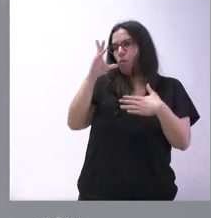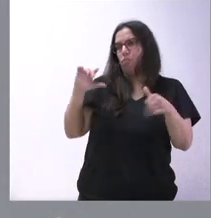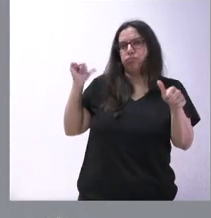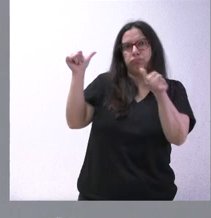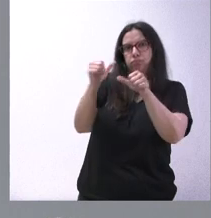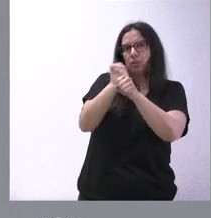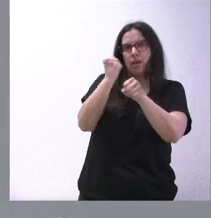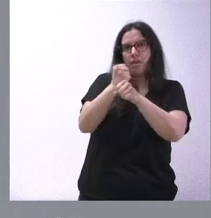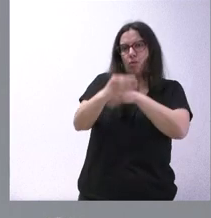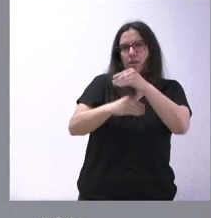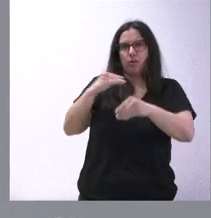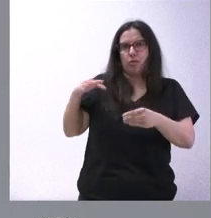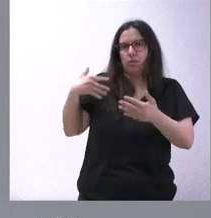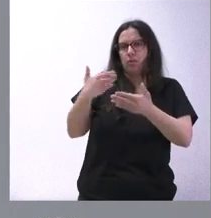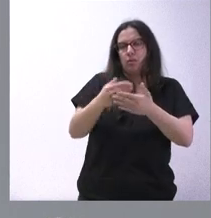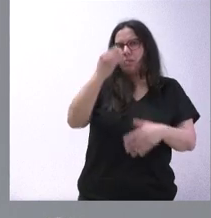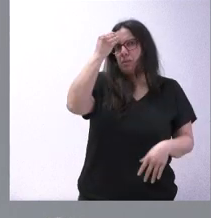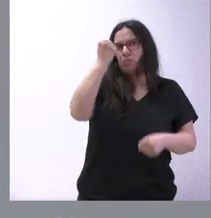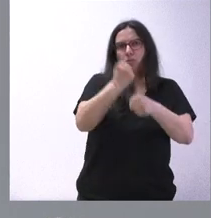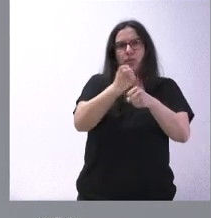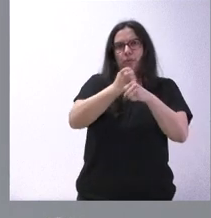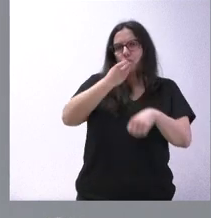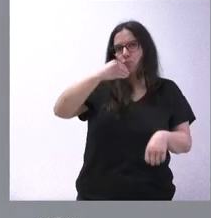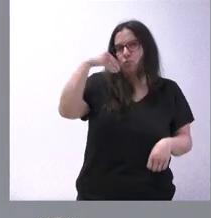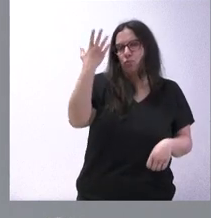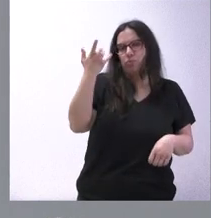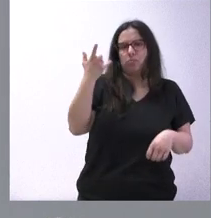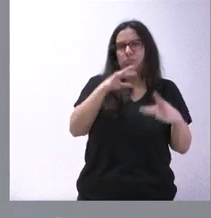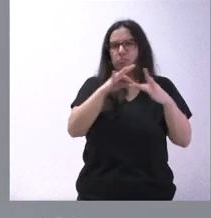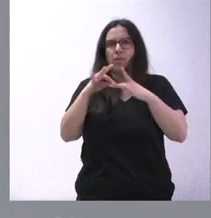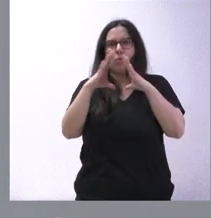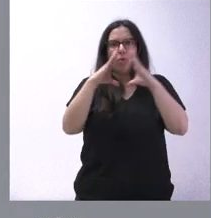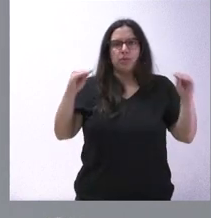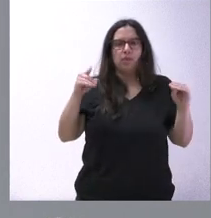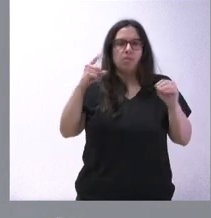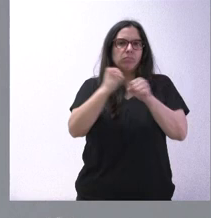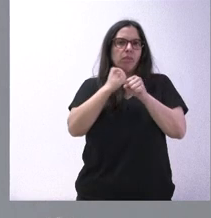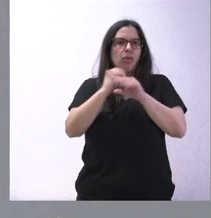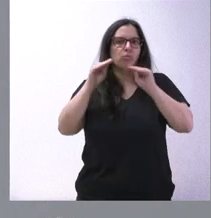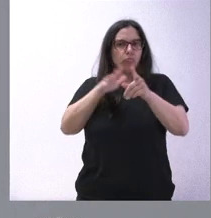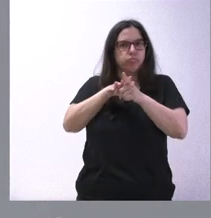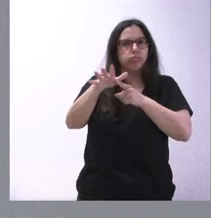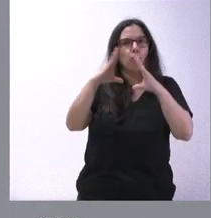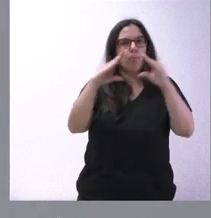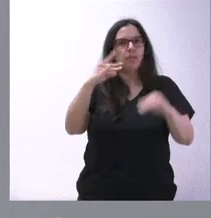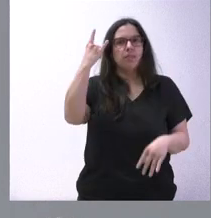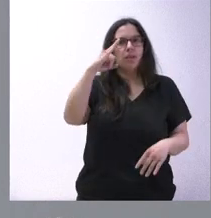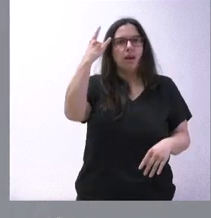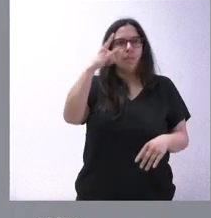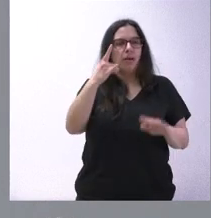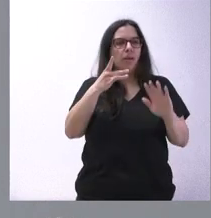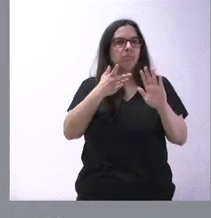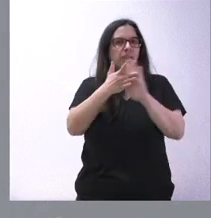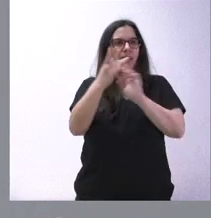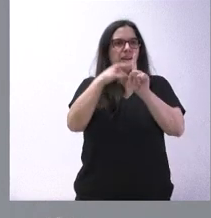ha realizado todo este tiempo. Creemos que es un trabajo estupendo al frente de esa universidad. Con su trabajo ha convertido a la Universidad de Salamanca todavía más